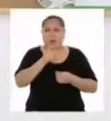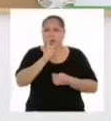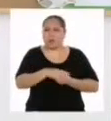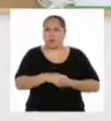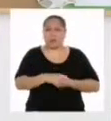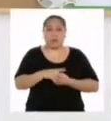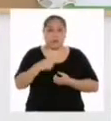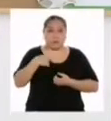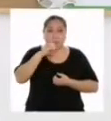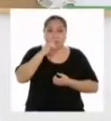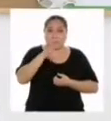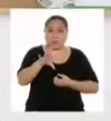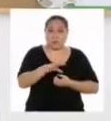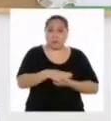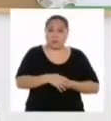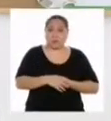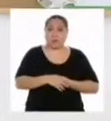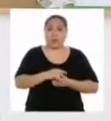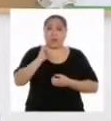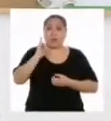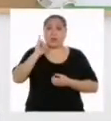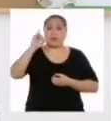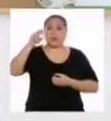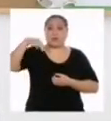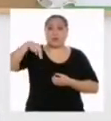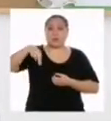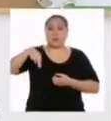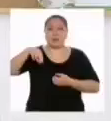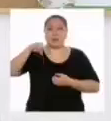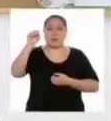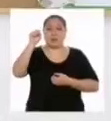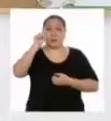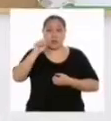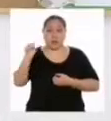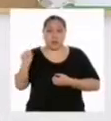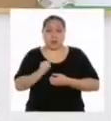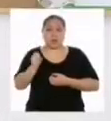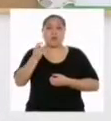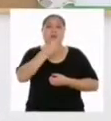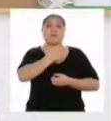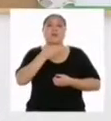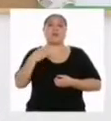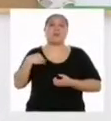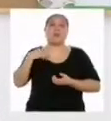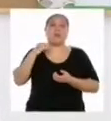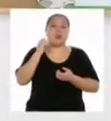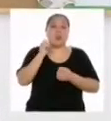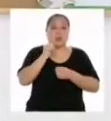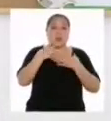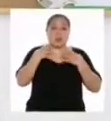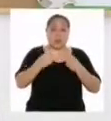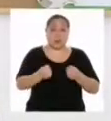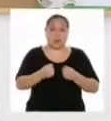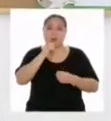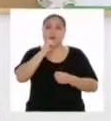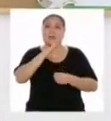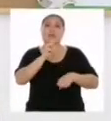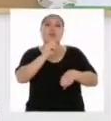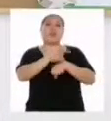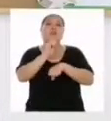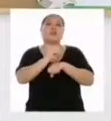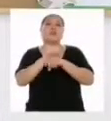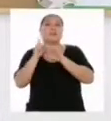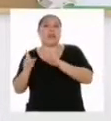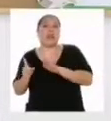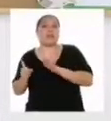Les paso un dato. El Instituto Nacional de Salud, INS del Ministerio de Salud, recomienda beber entre 6 y